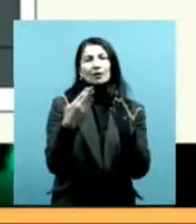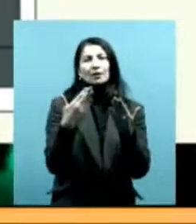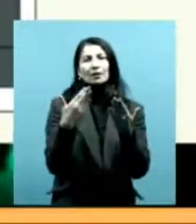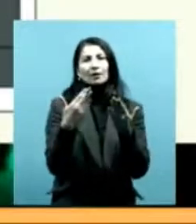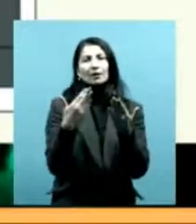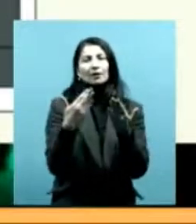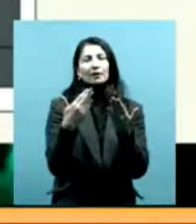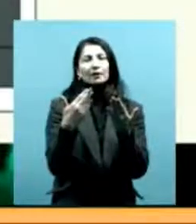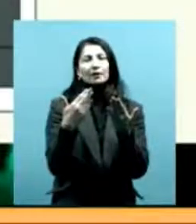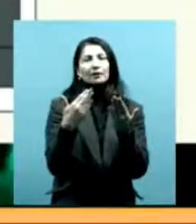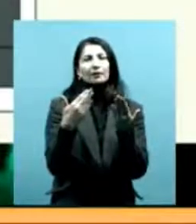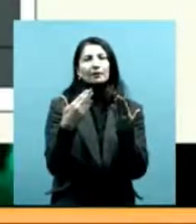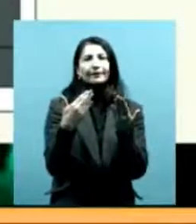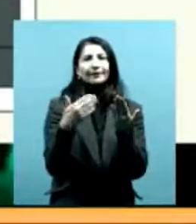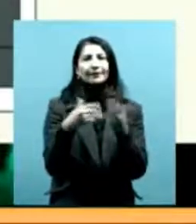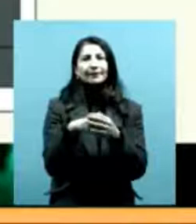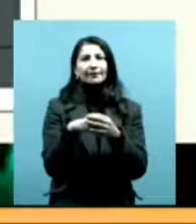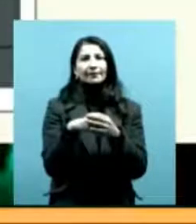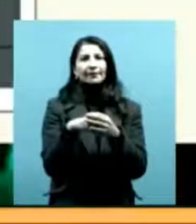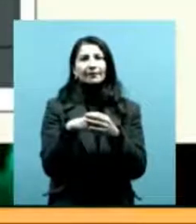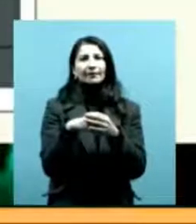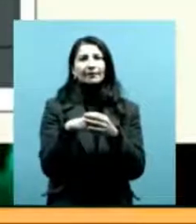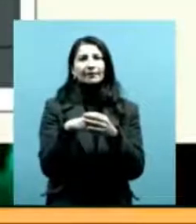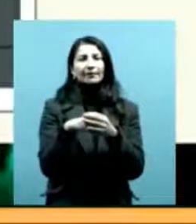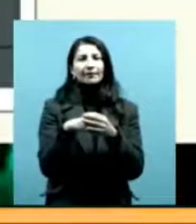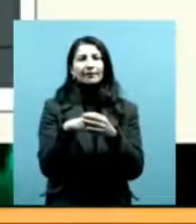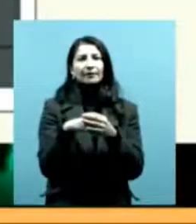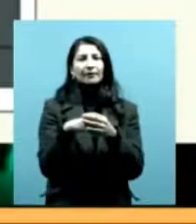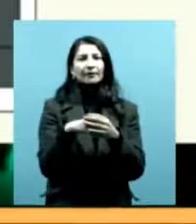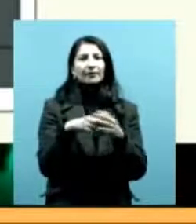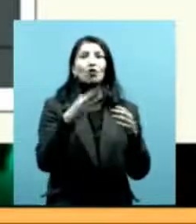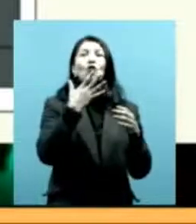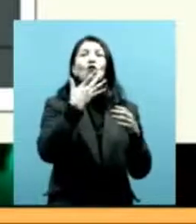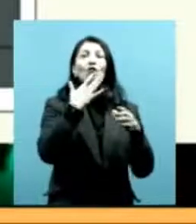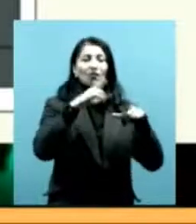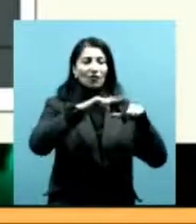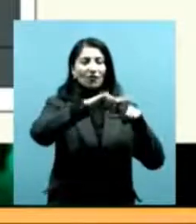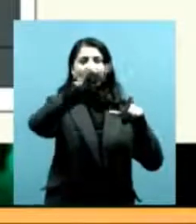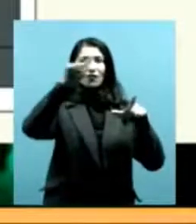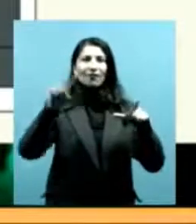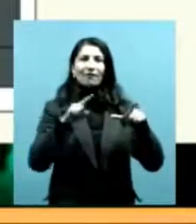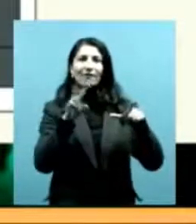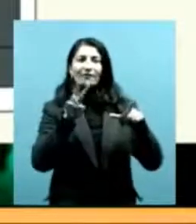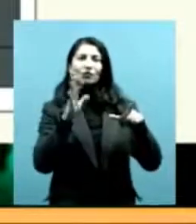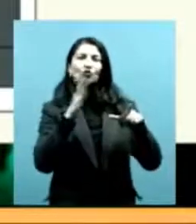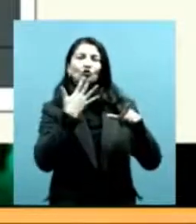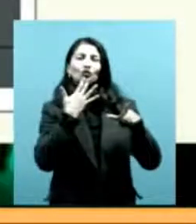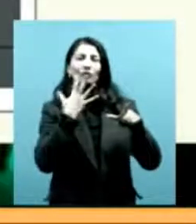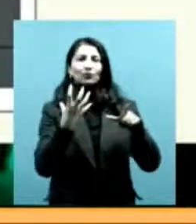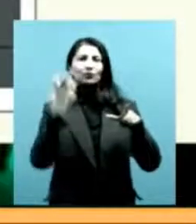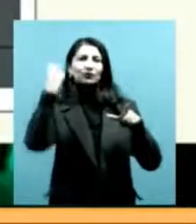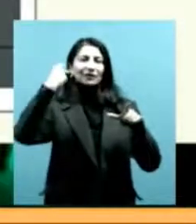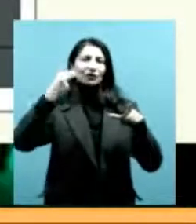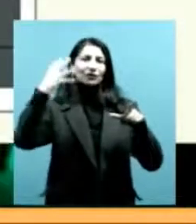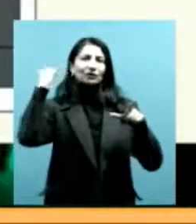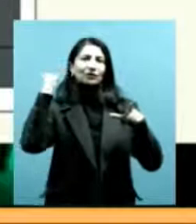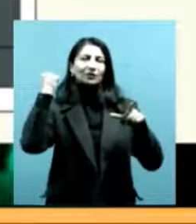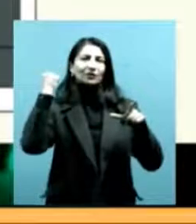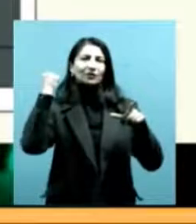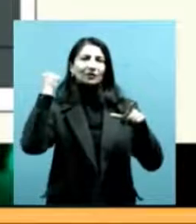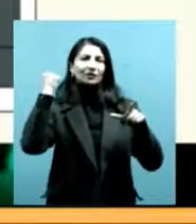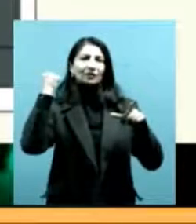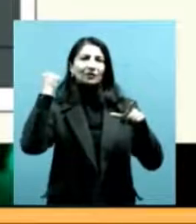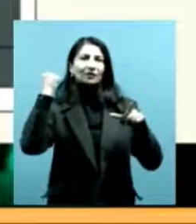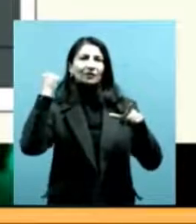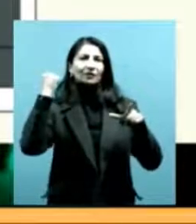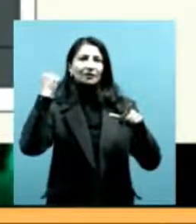caso Nahuel Pan, en verde lo que está señalando es el territorio histórico, ¿sí? Ni siquiera arrancamos del territorio histórico